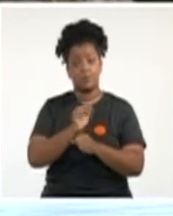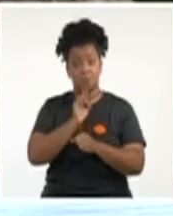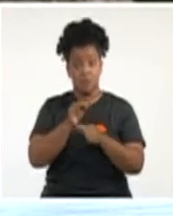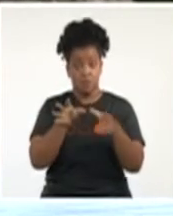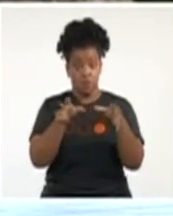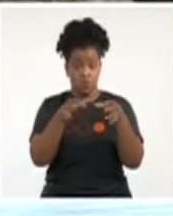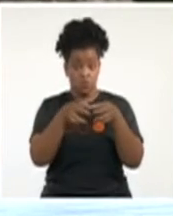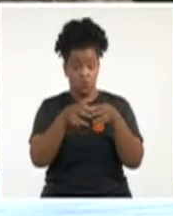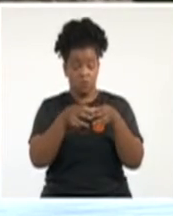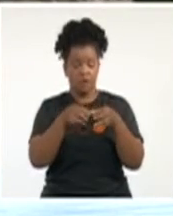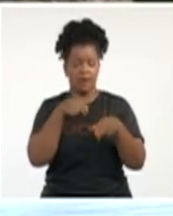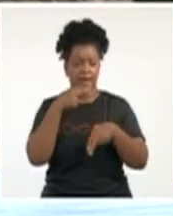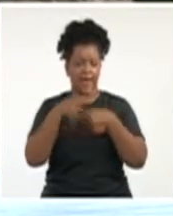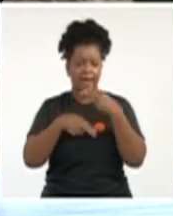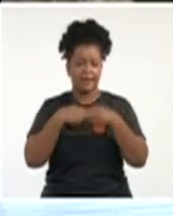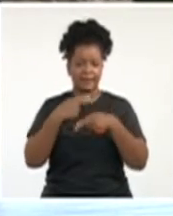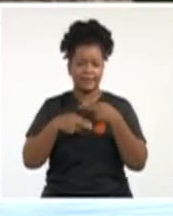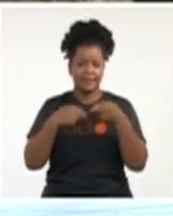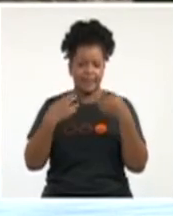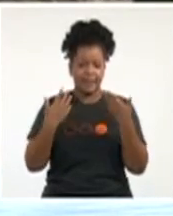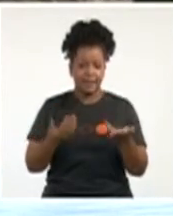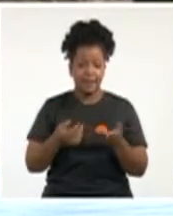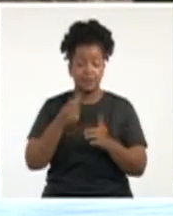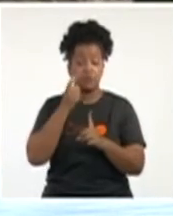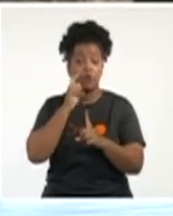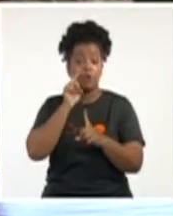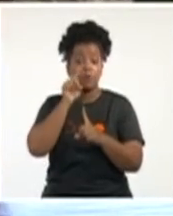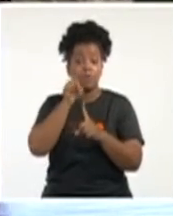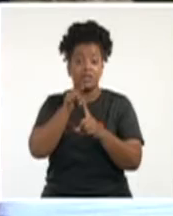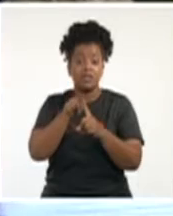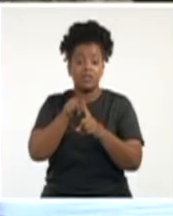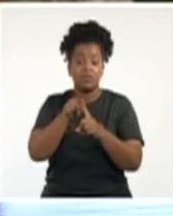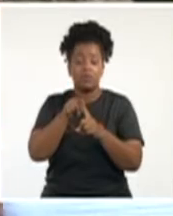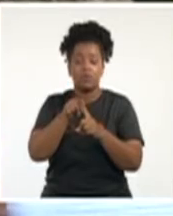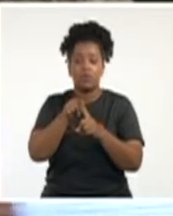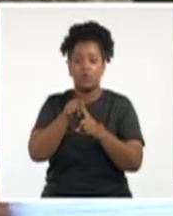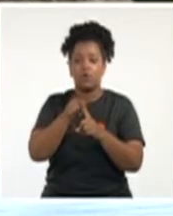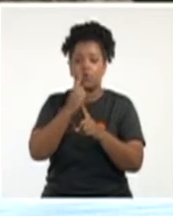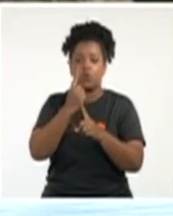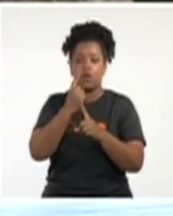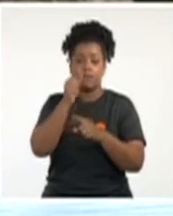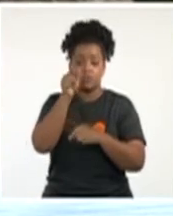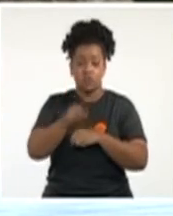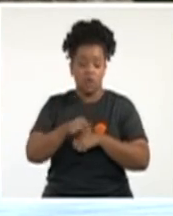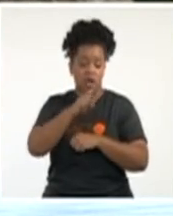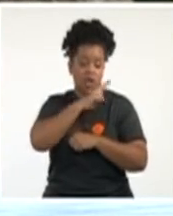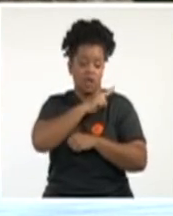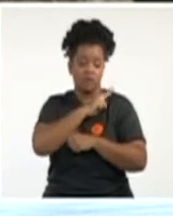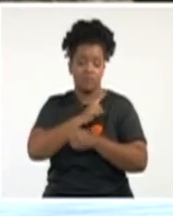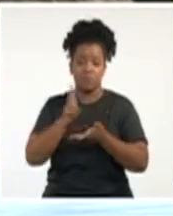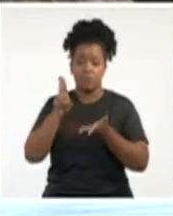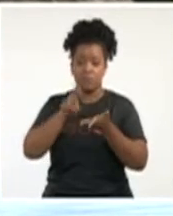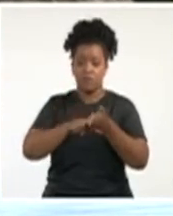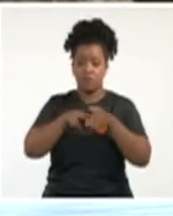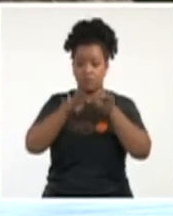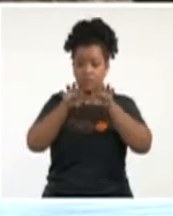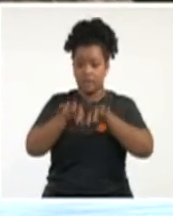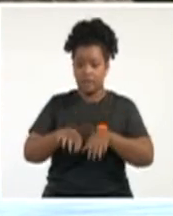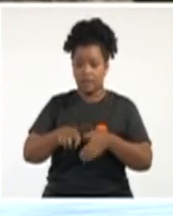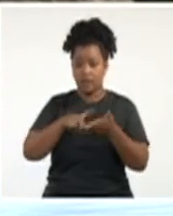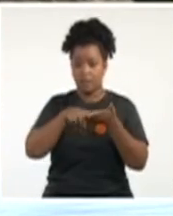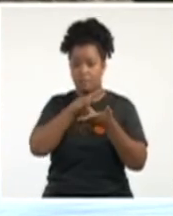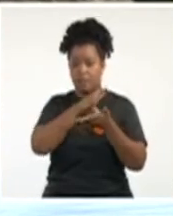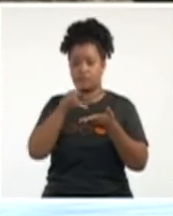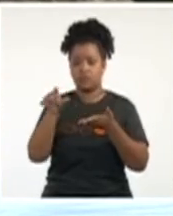temporales de trabajo están dirigidas por un miembro del secretariado del Comité Central del Partido y un viceprimer